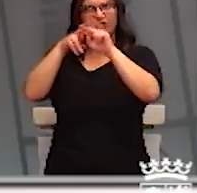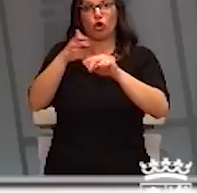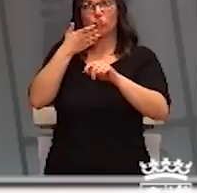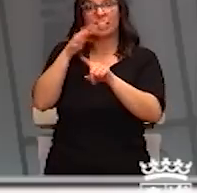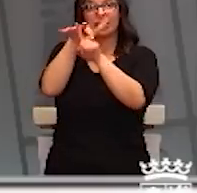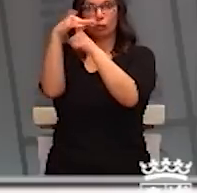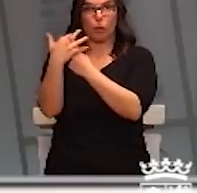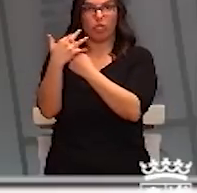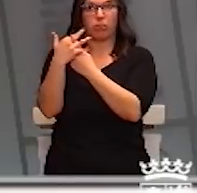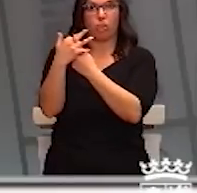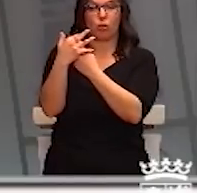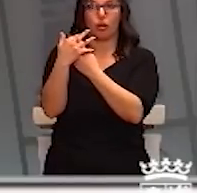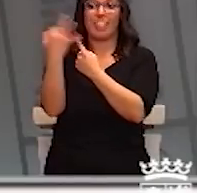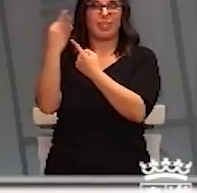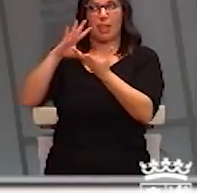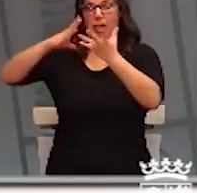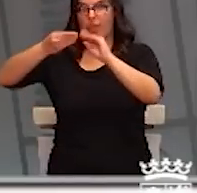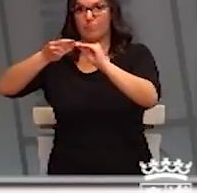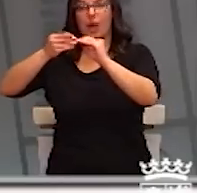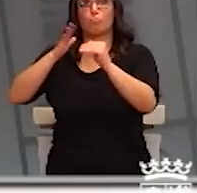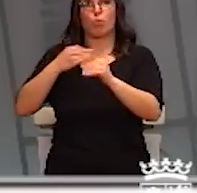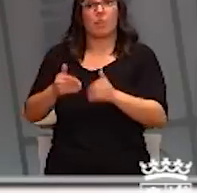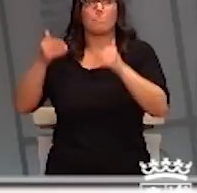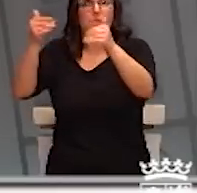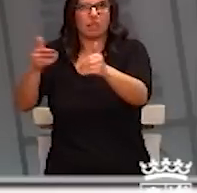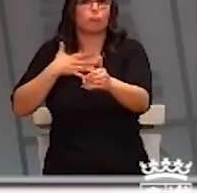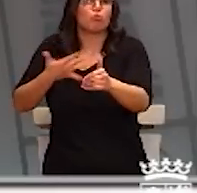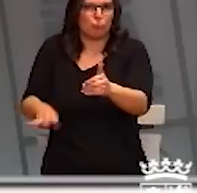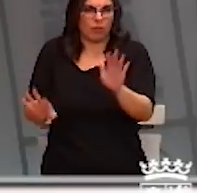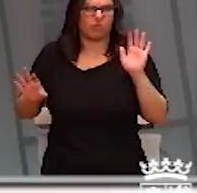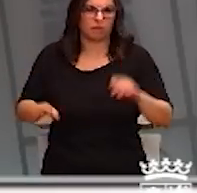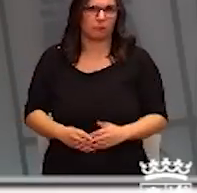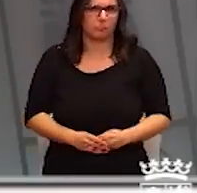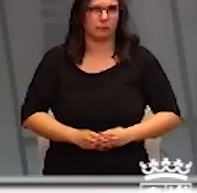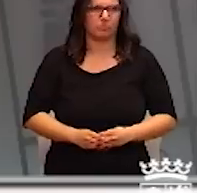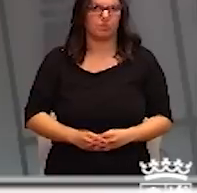epidemiológica nos indica que tenemos que seguir extendiendo ese periodo, pues lo tendremos que extender.